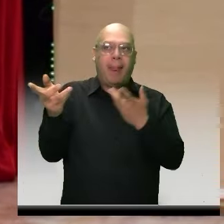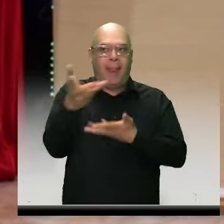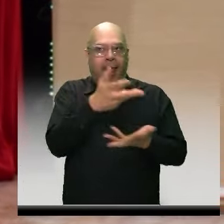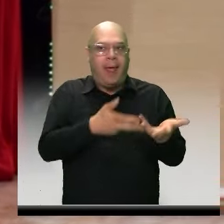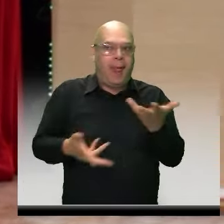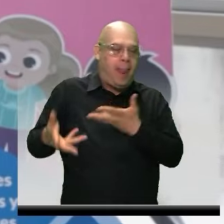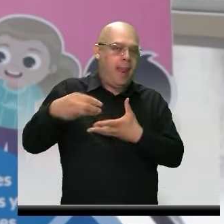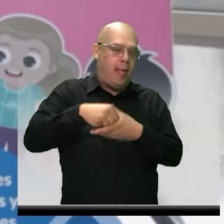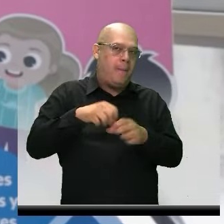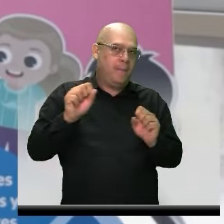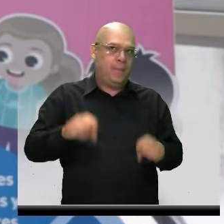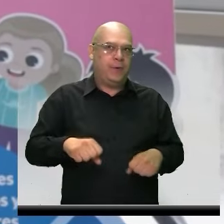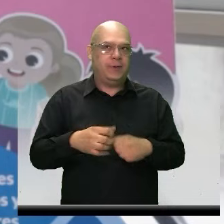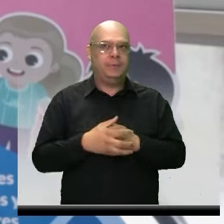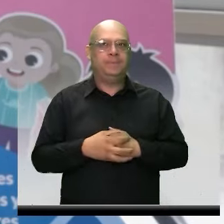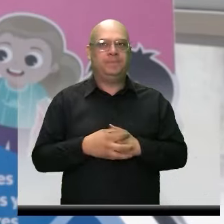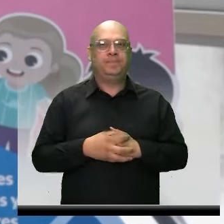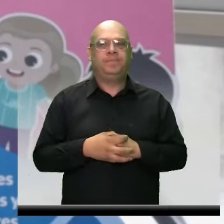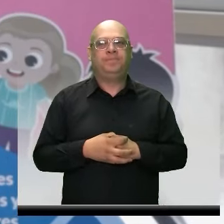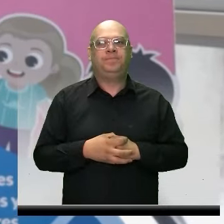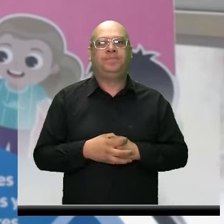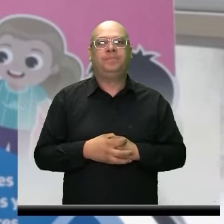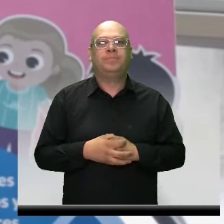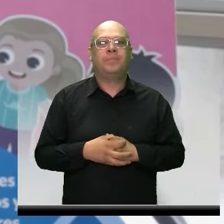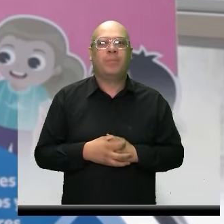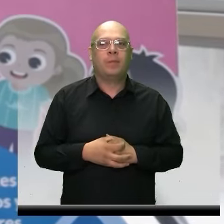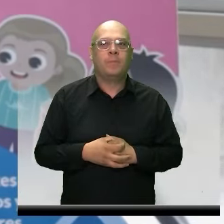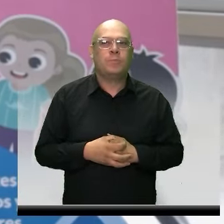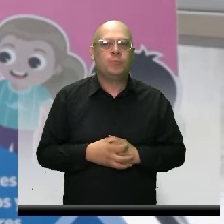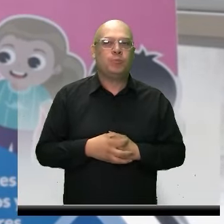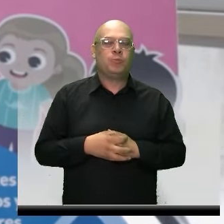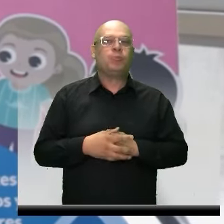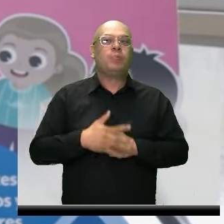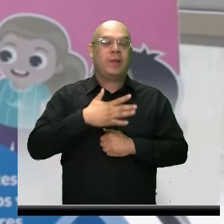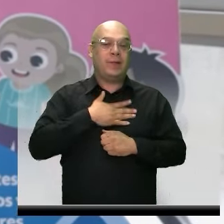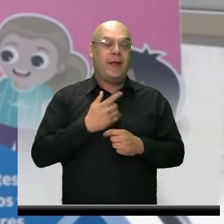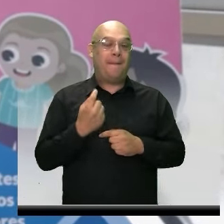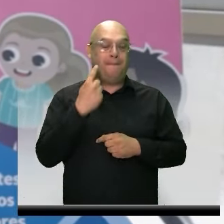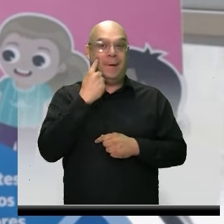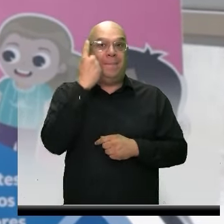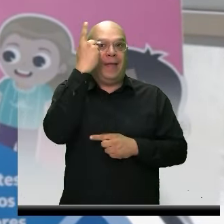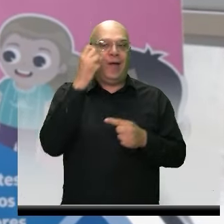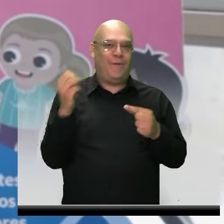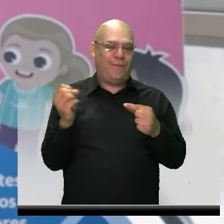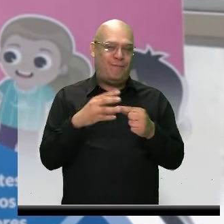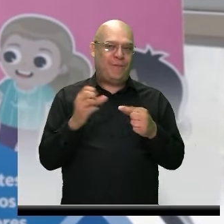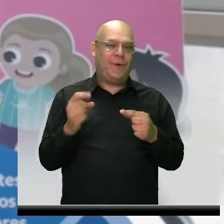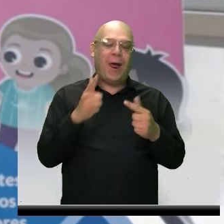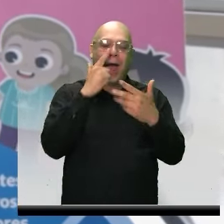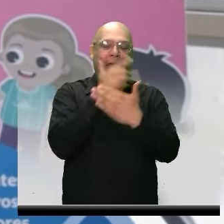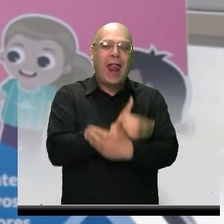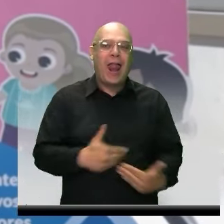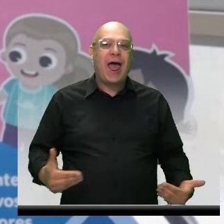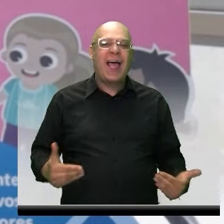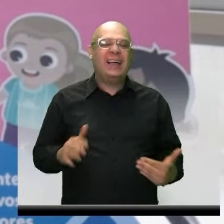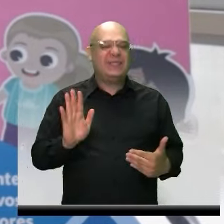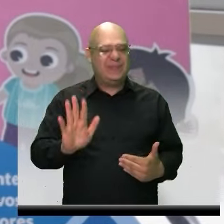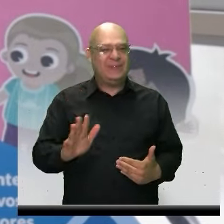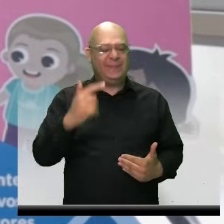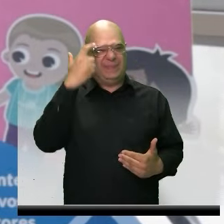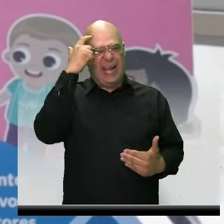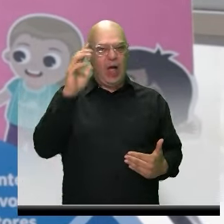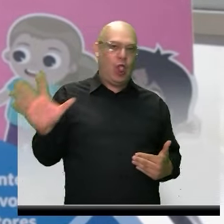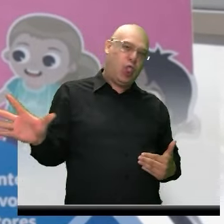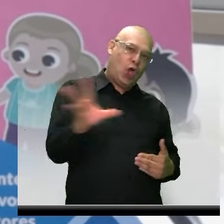encuentro participando del primer foro para la educación inicial pensada para todos y todas, una oportunidad